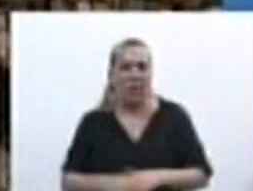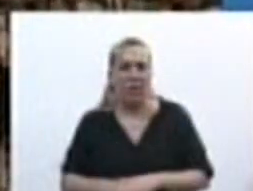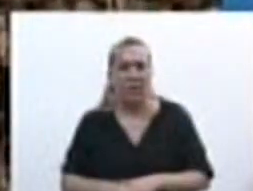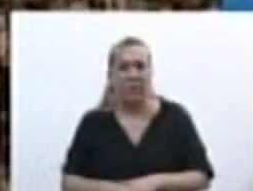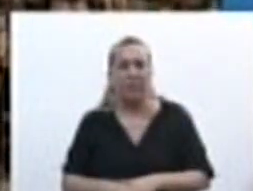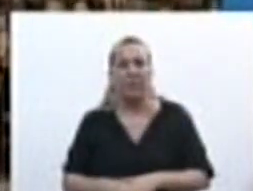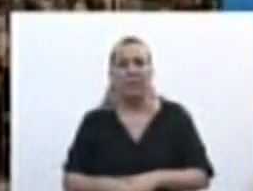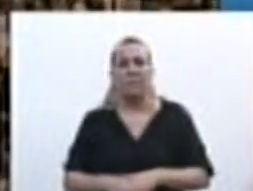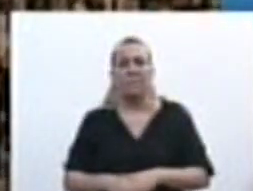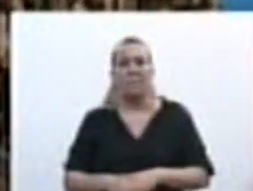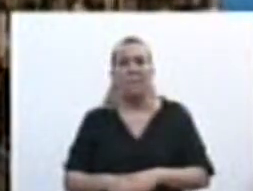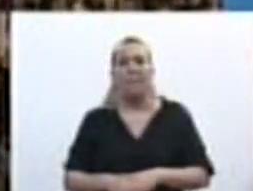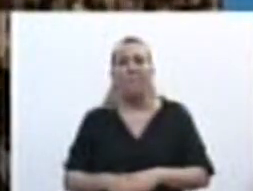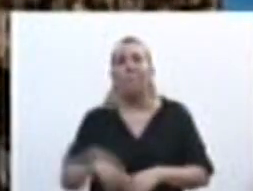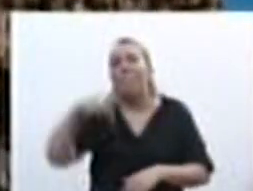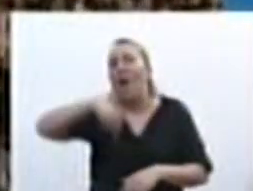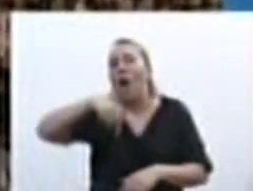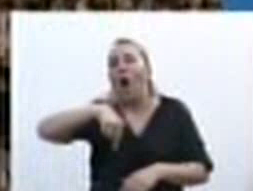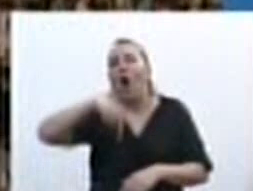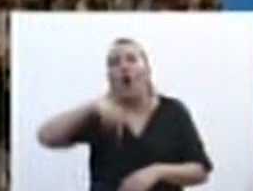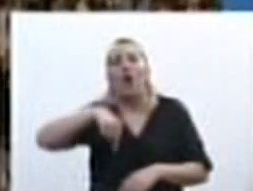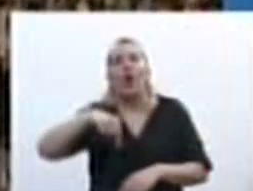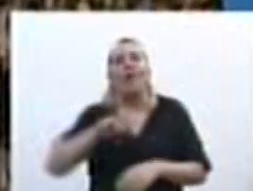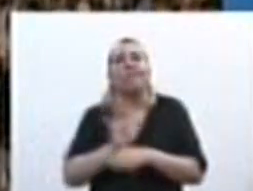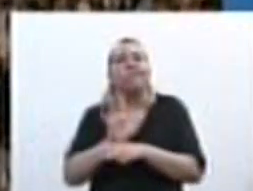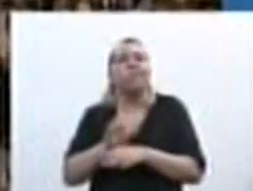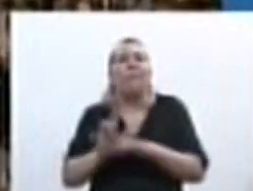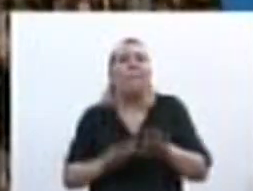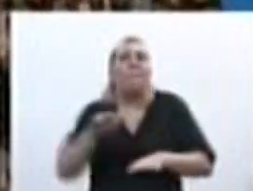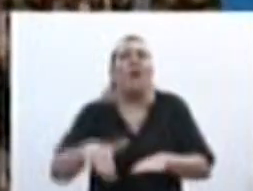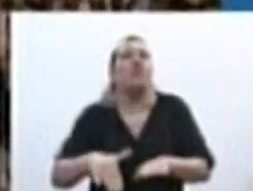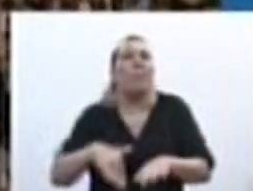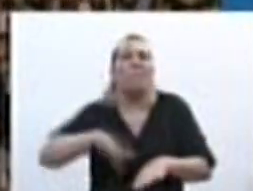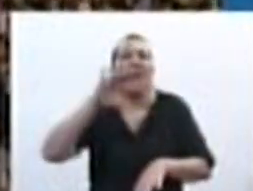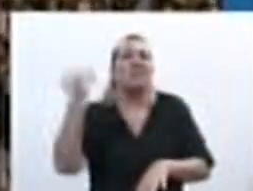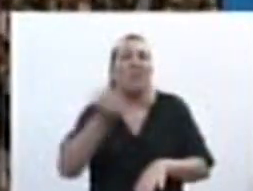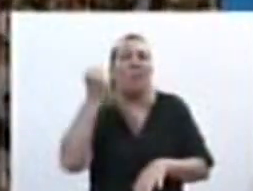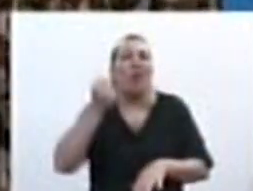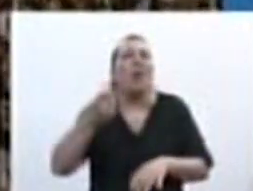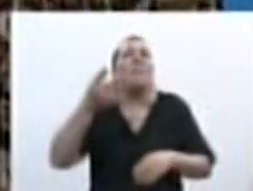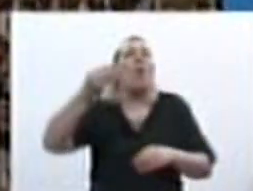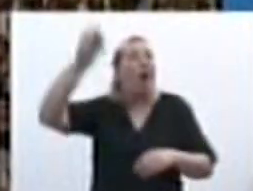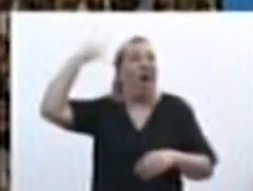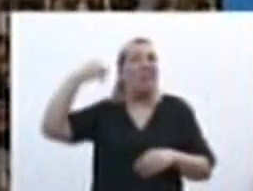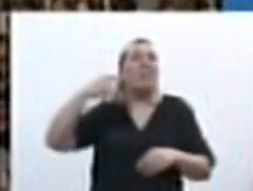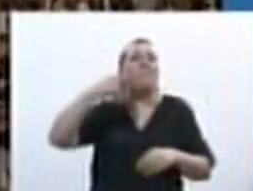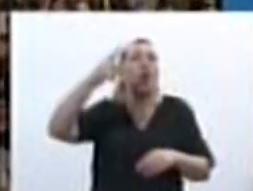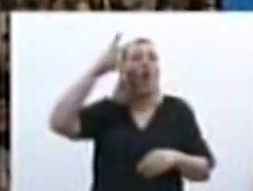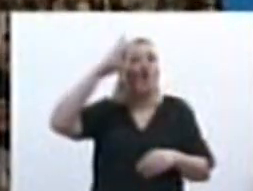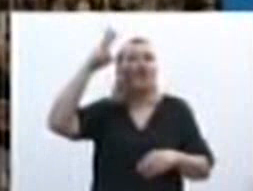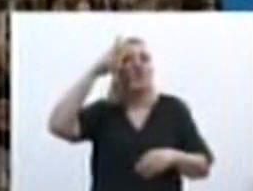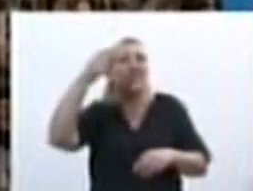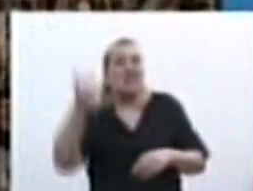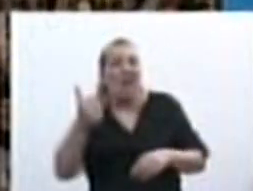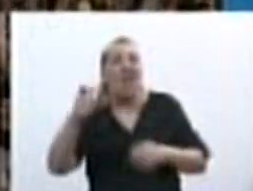Es decir, hoy se está dando uno de los pasos más contundentes, pero, miren, en 1886, con la ley